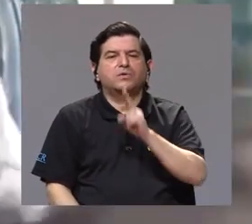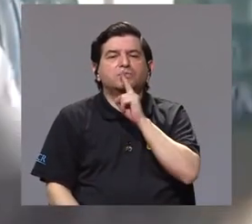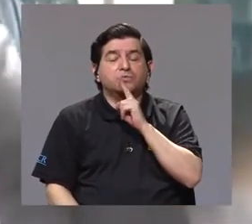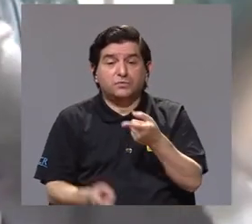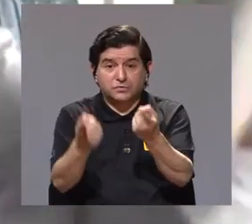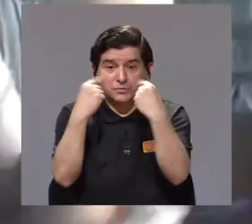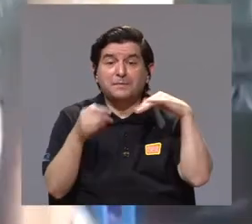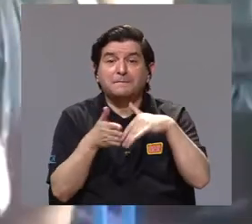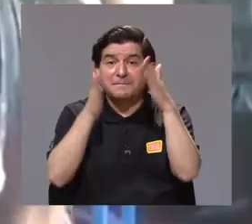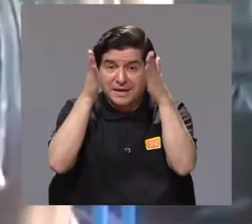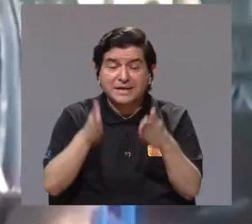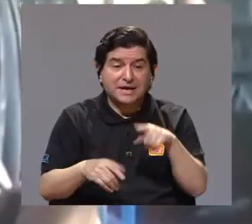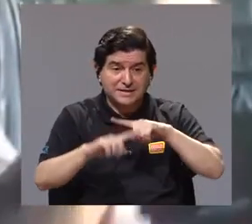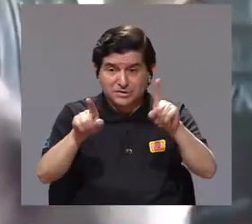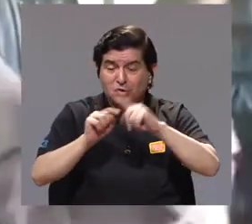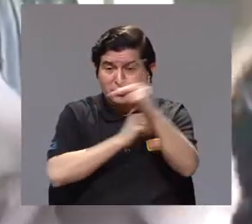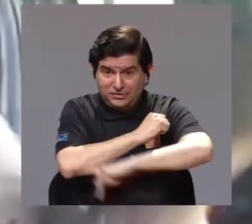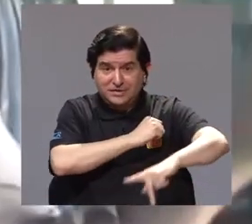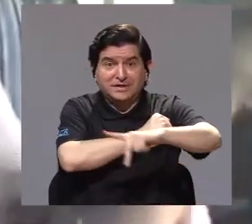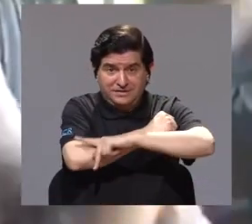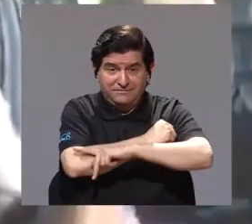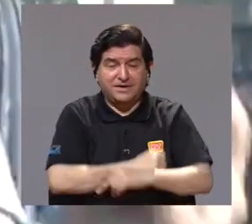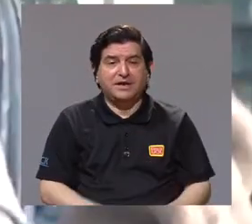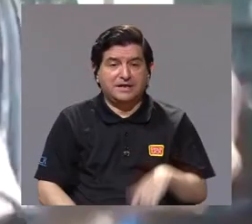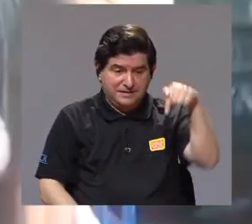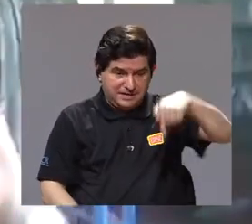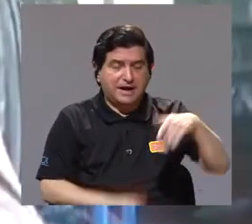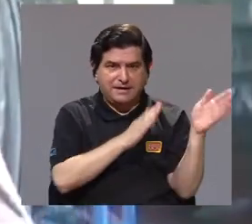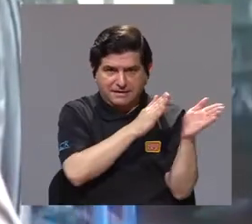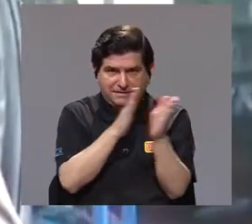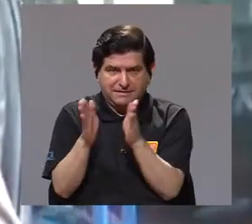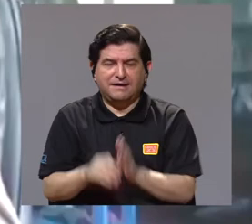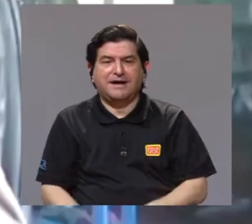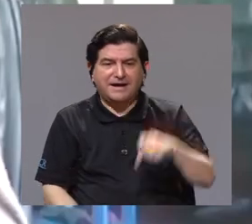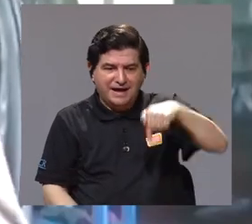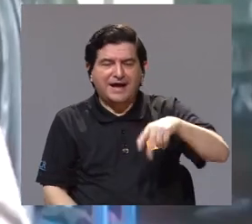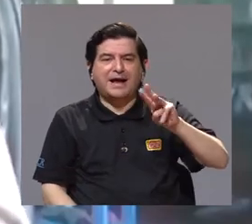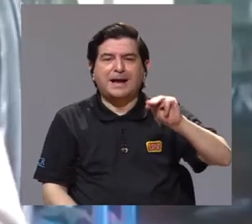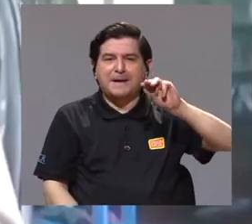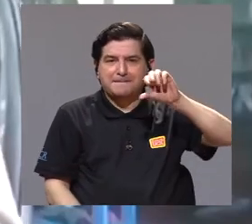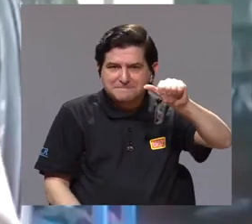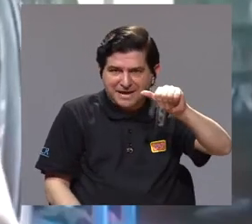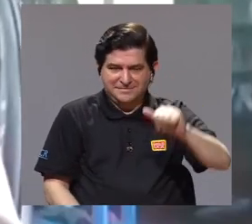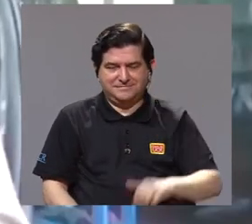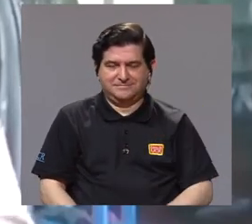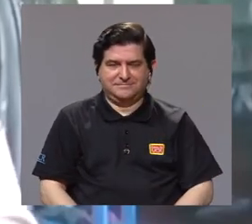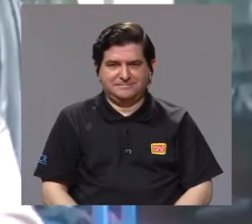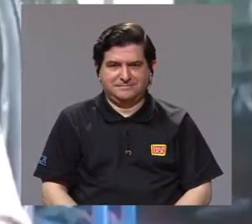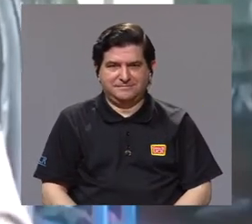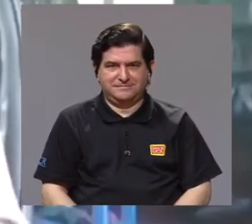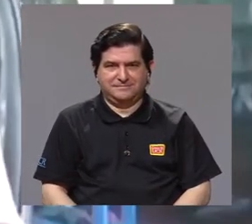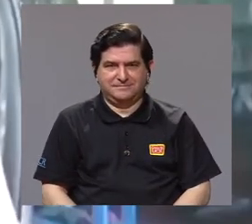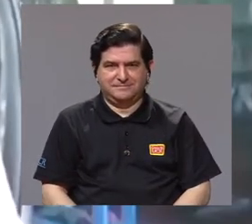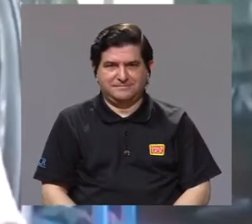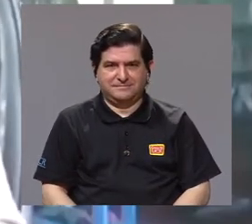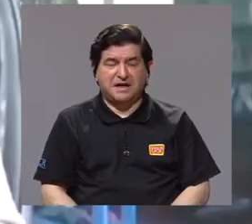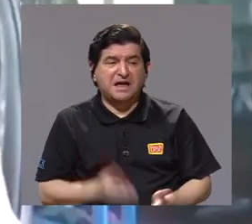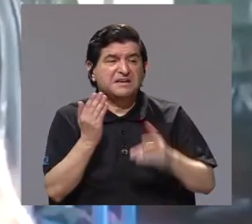Muy importante, trayendo estudiantes de estos países también a formarse aquí, porque aquí está la maestría, ¿verdad? No,